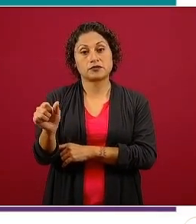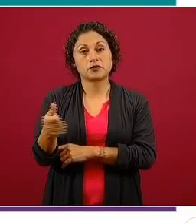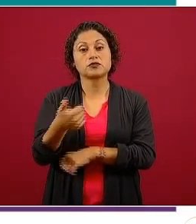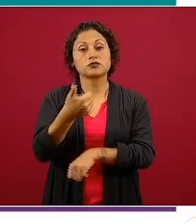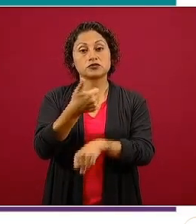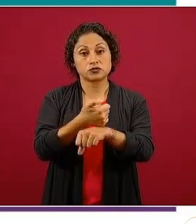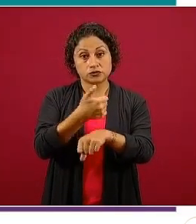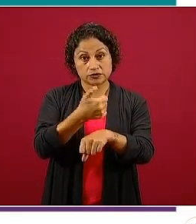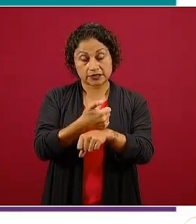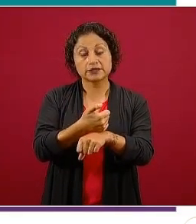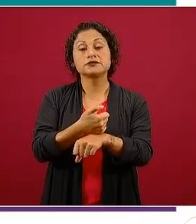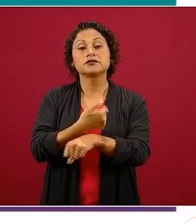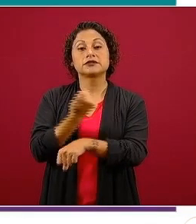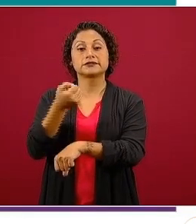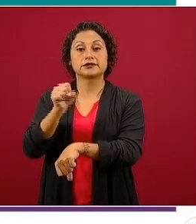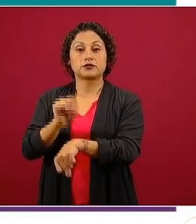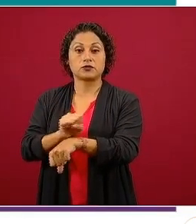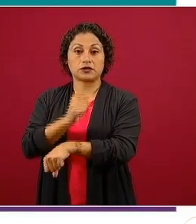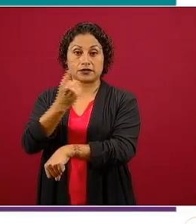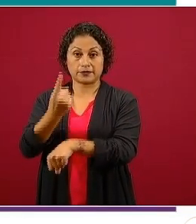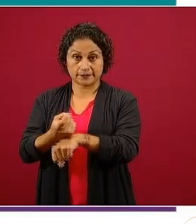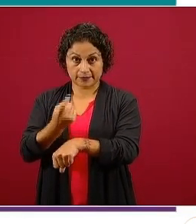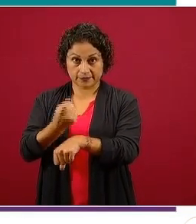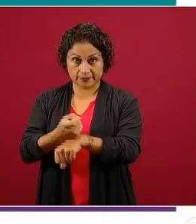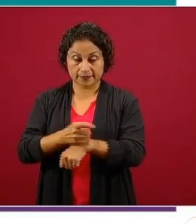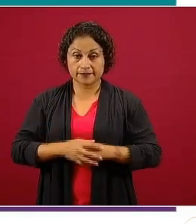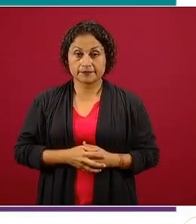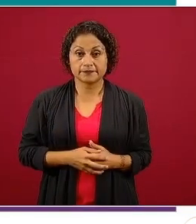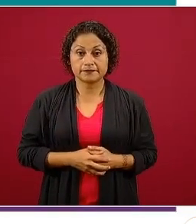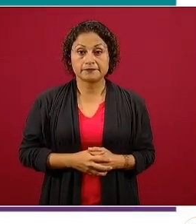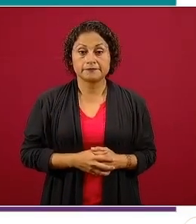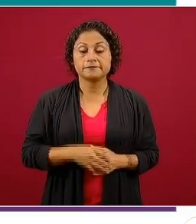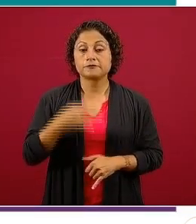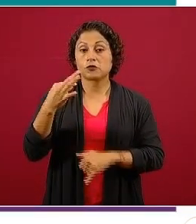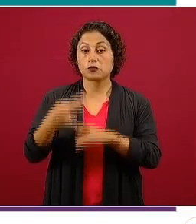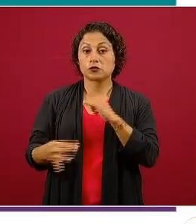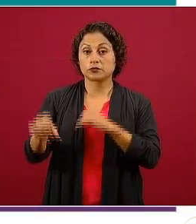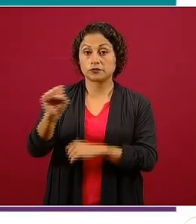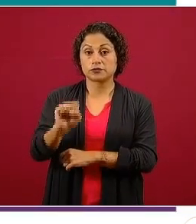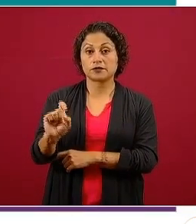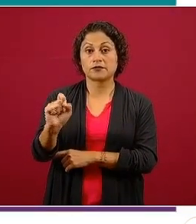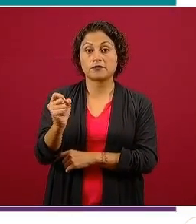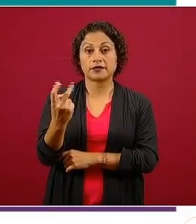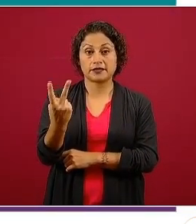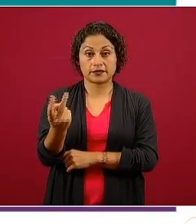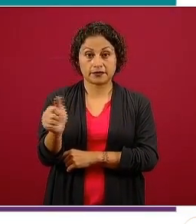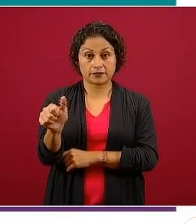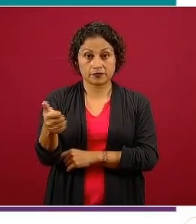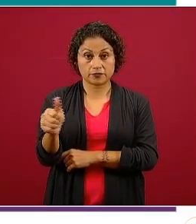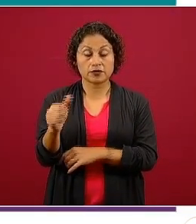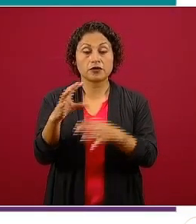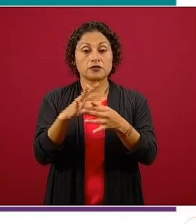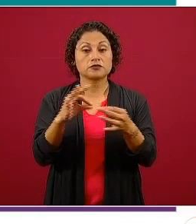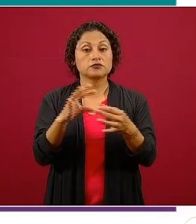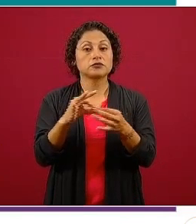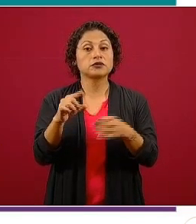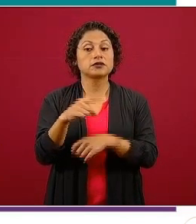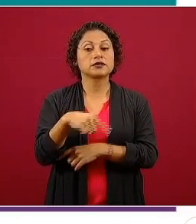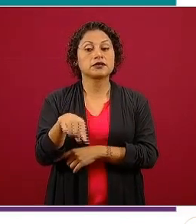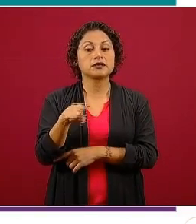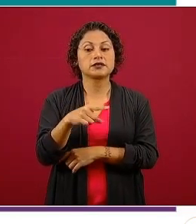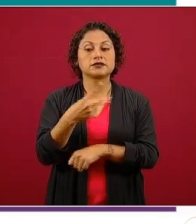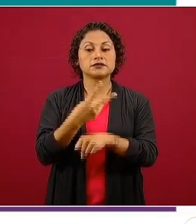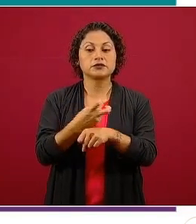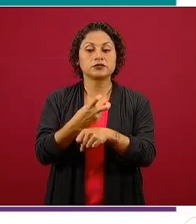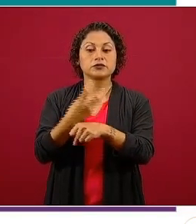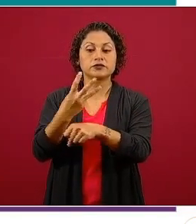y primero de secundaria, y finalmente el sábado 22 de agosto, de segundo y tercero de secundaria,